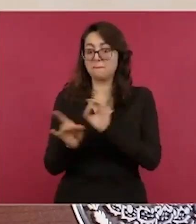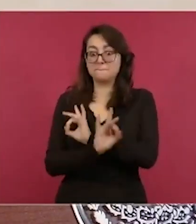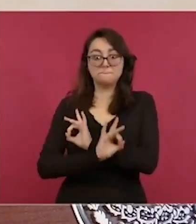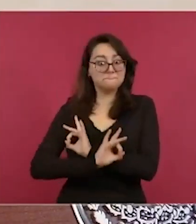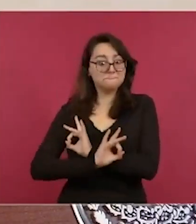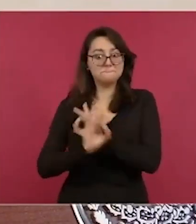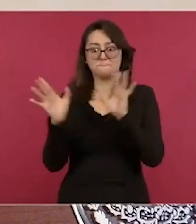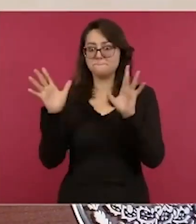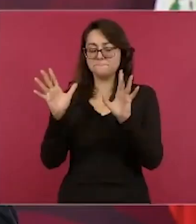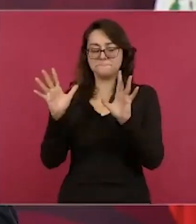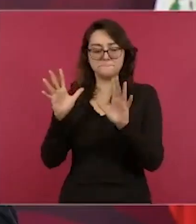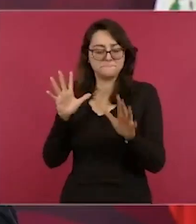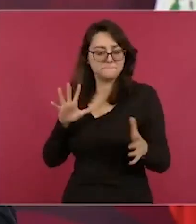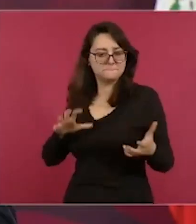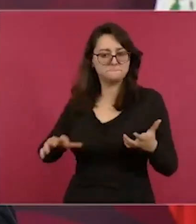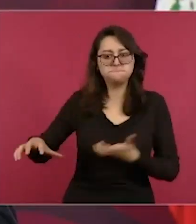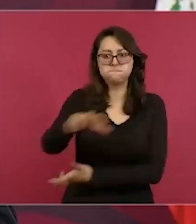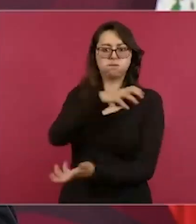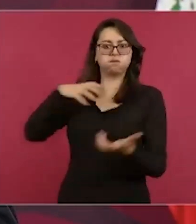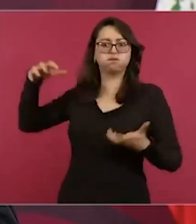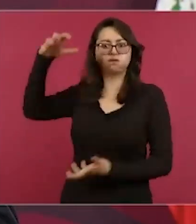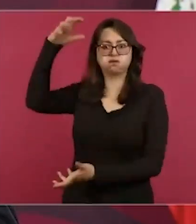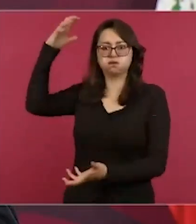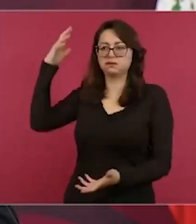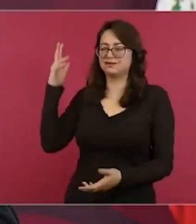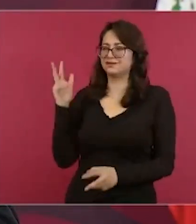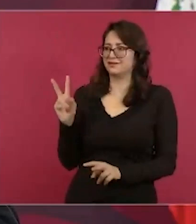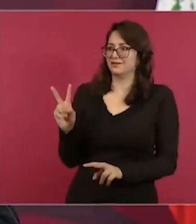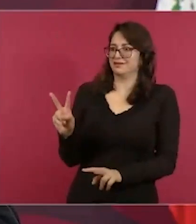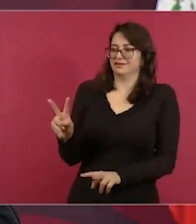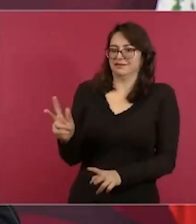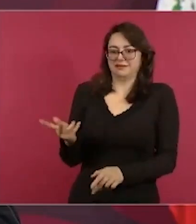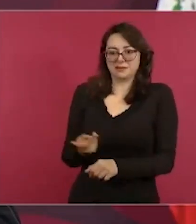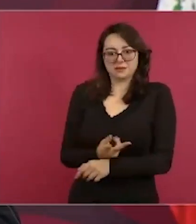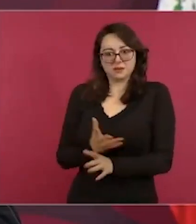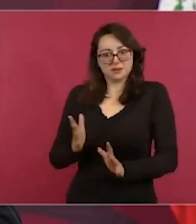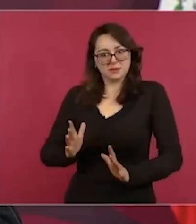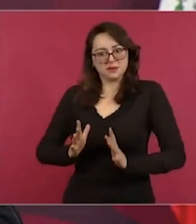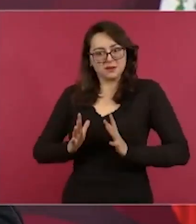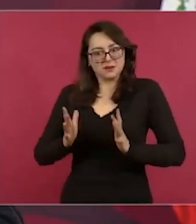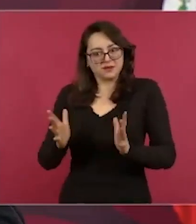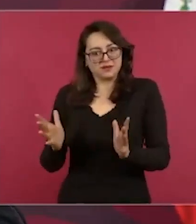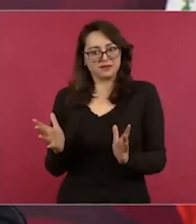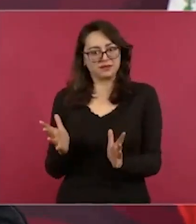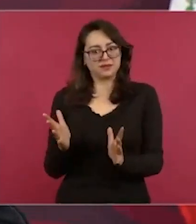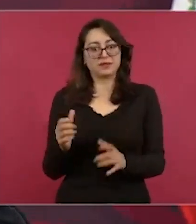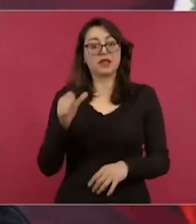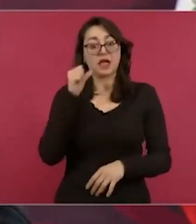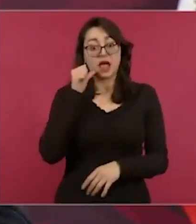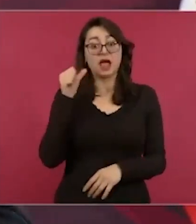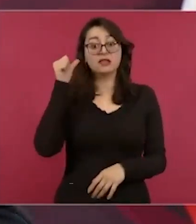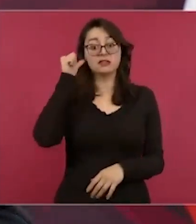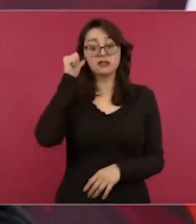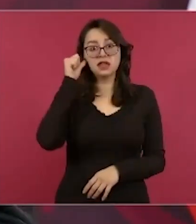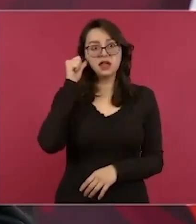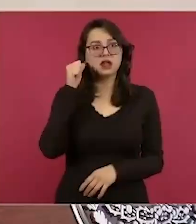a las ocho o nueve de la noche, de que iba